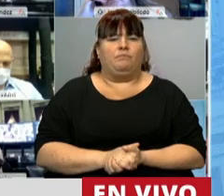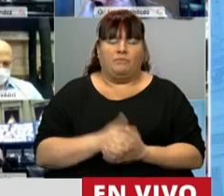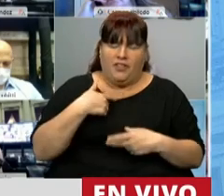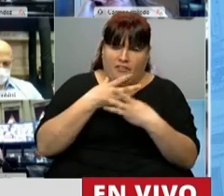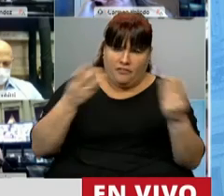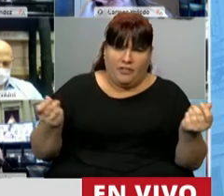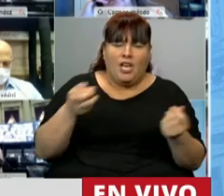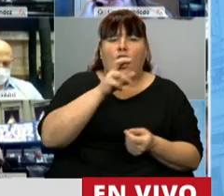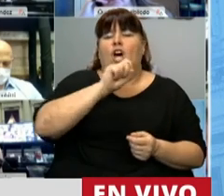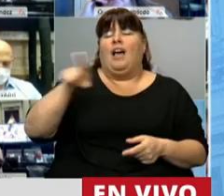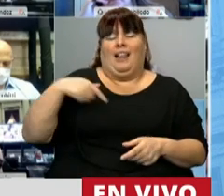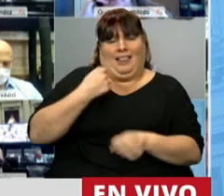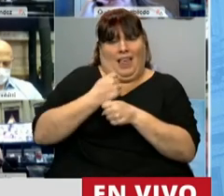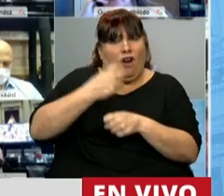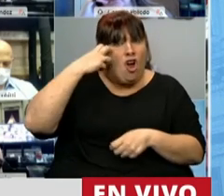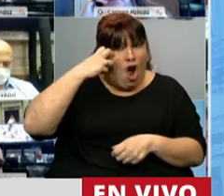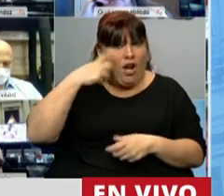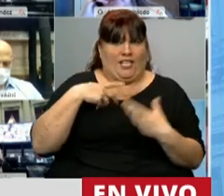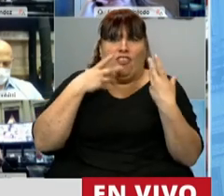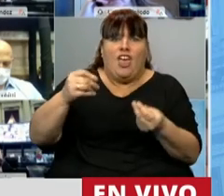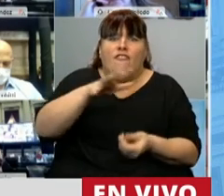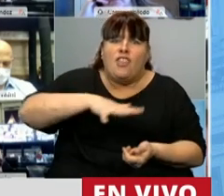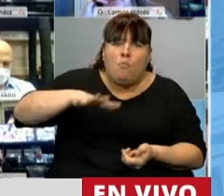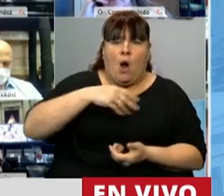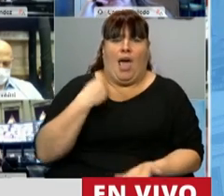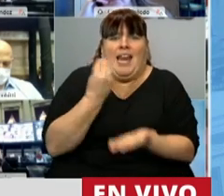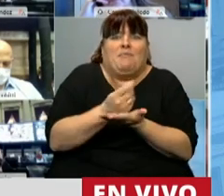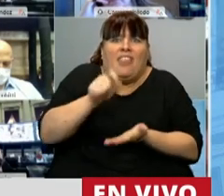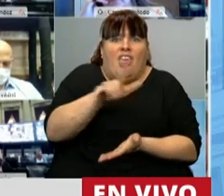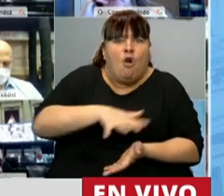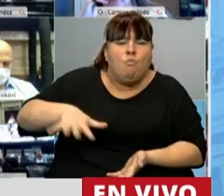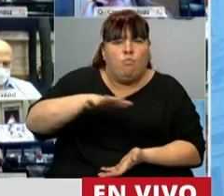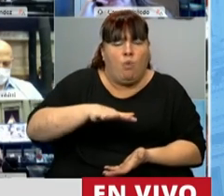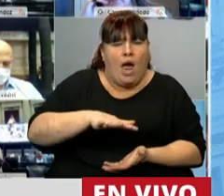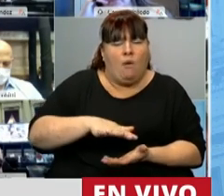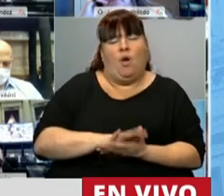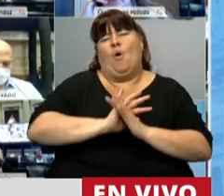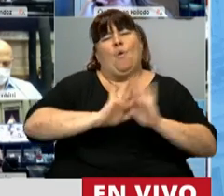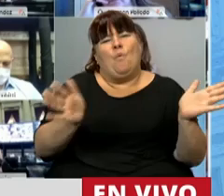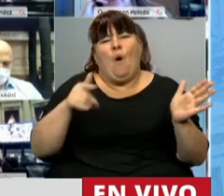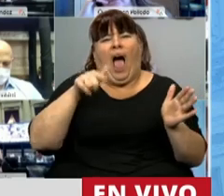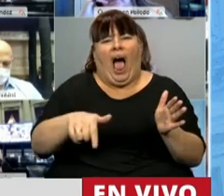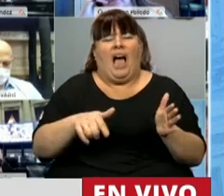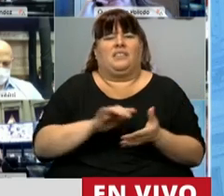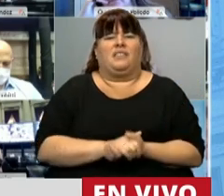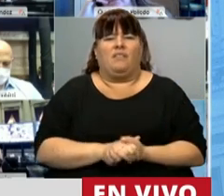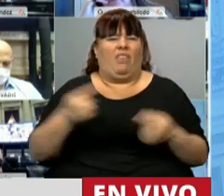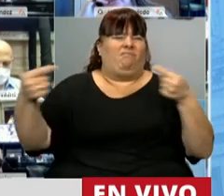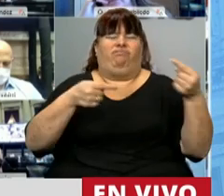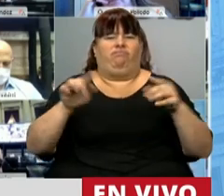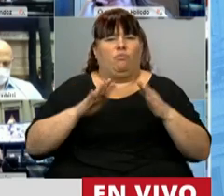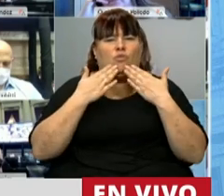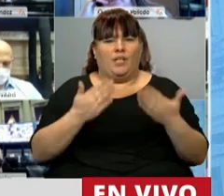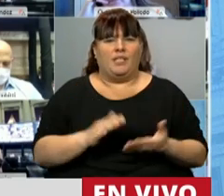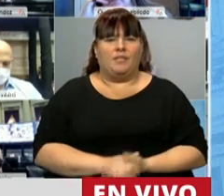termino, que es rol de este Congreso como defensor del pueblo, como representante del pueblo terminar con este tipo de arbitrariedades, presidente.